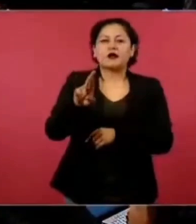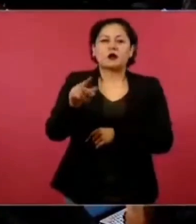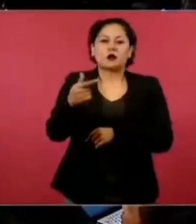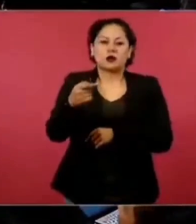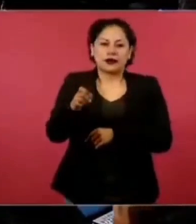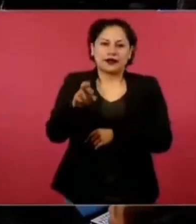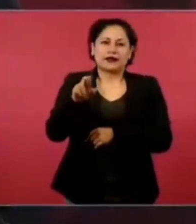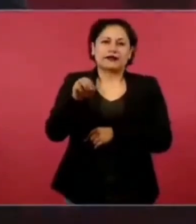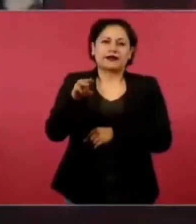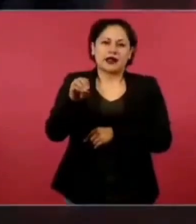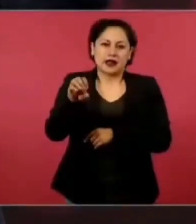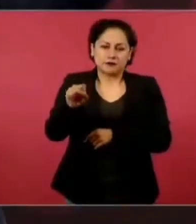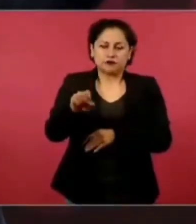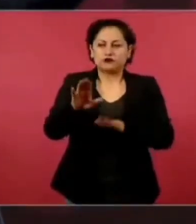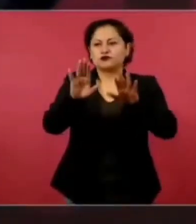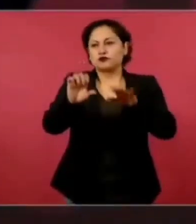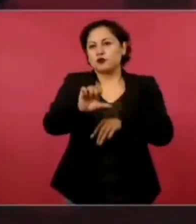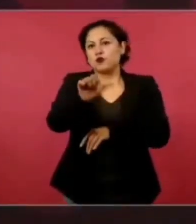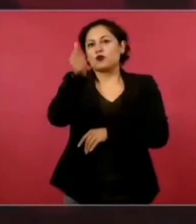Denise Dreses.